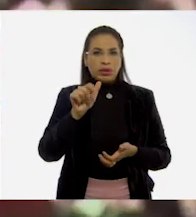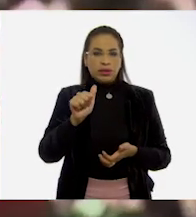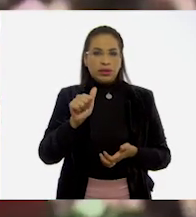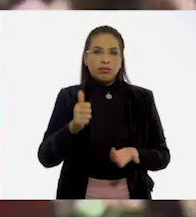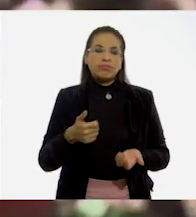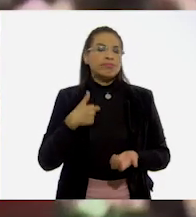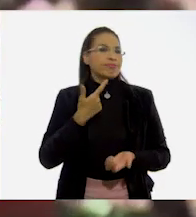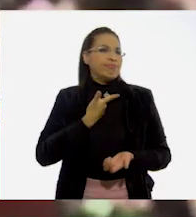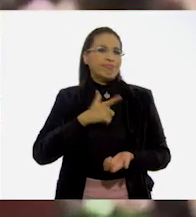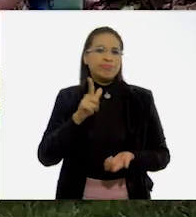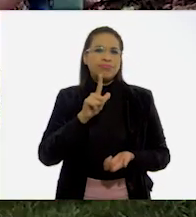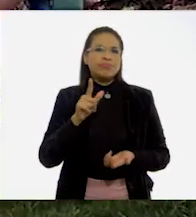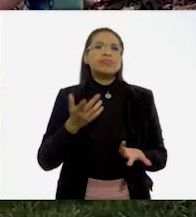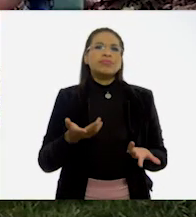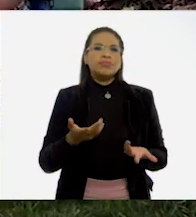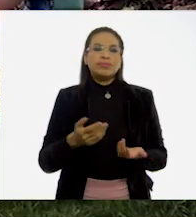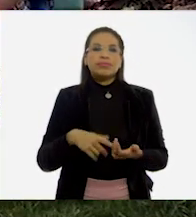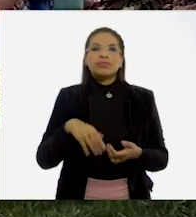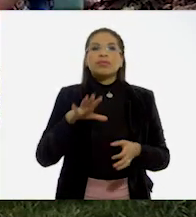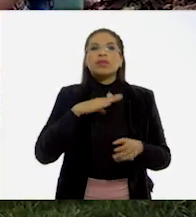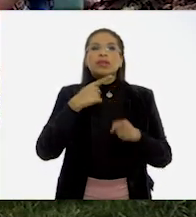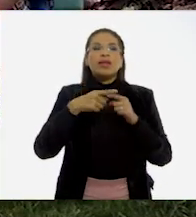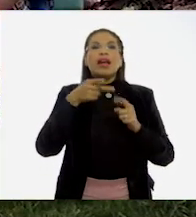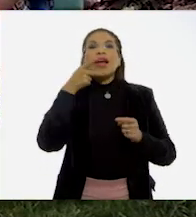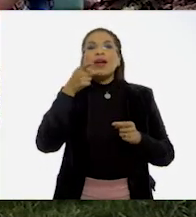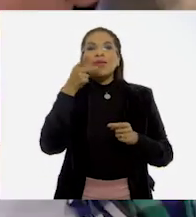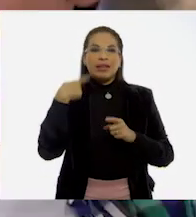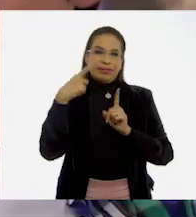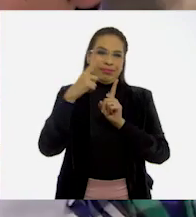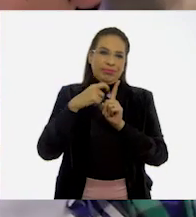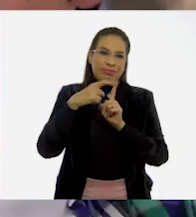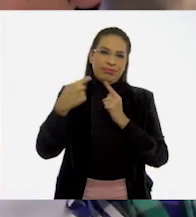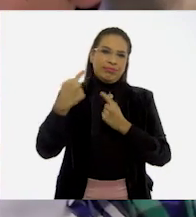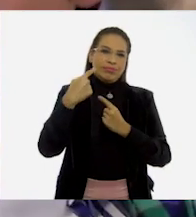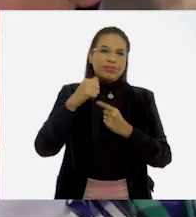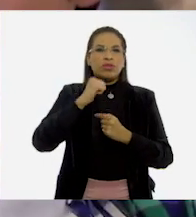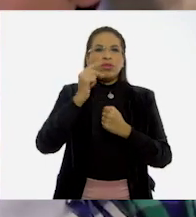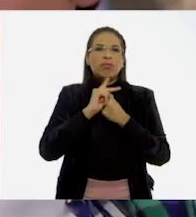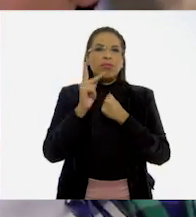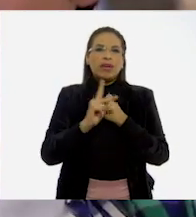Lo que no me gusta es que se rían de cómo hablo y que me digan que soy de otro país.